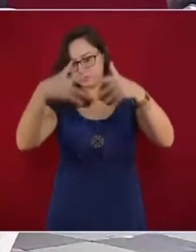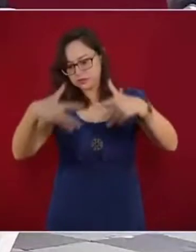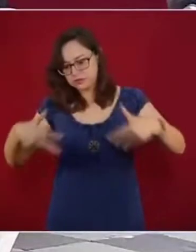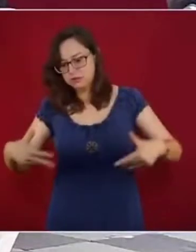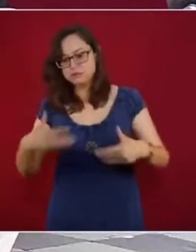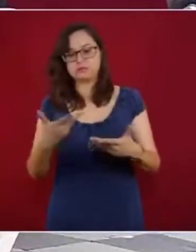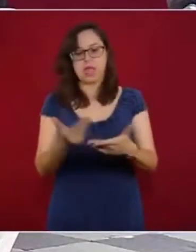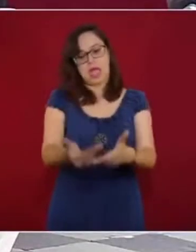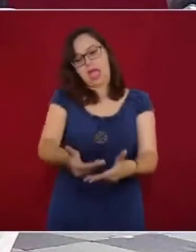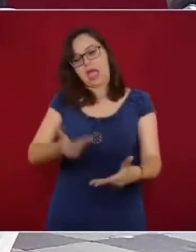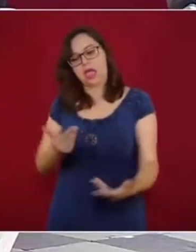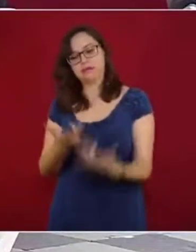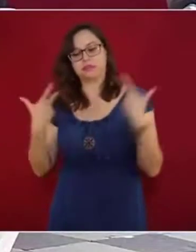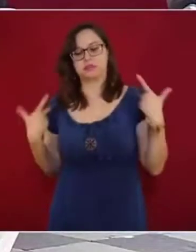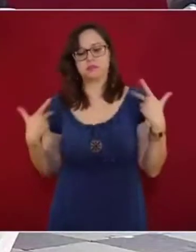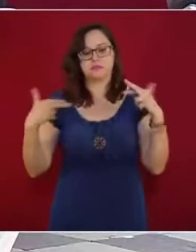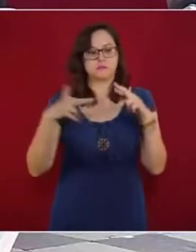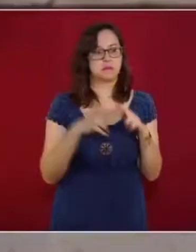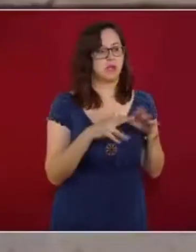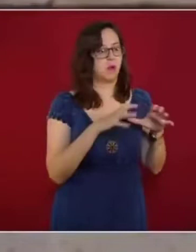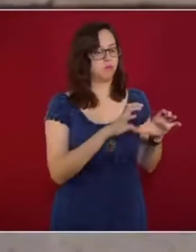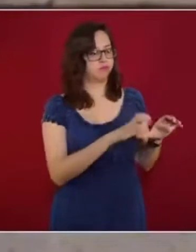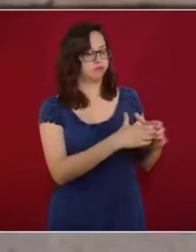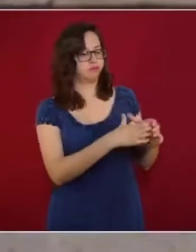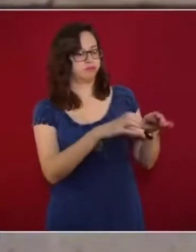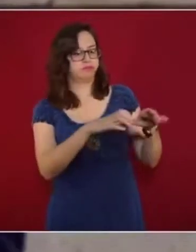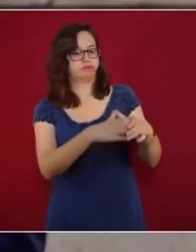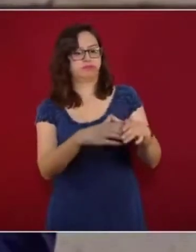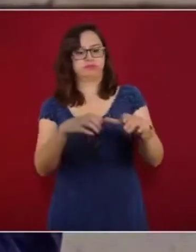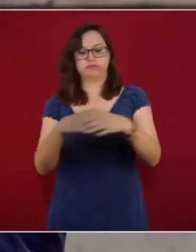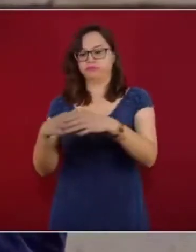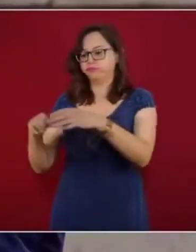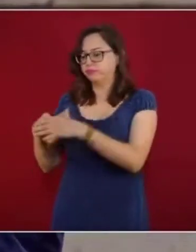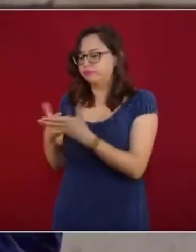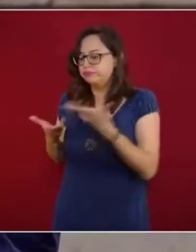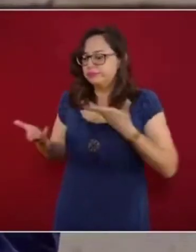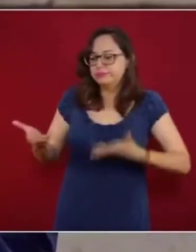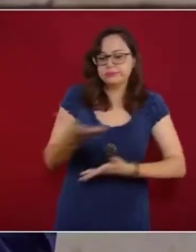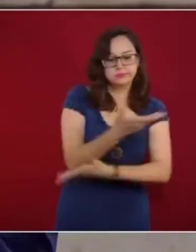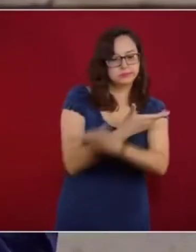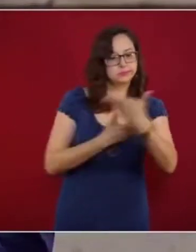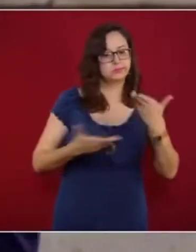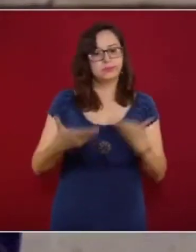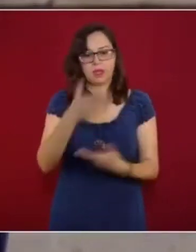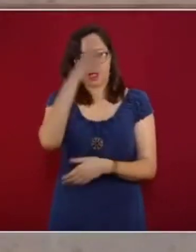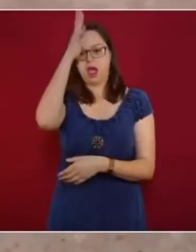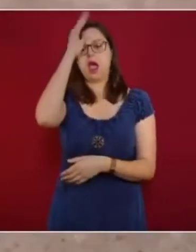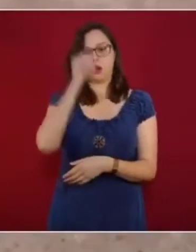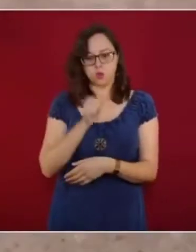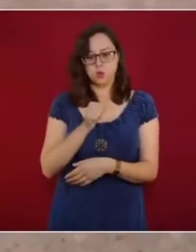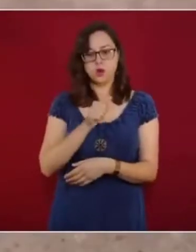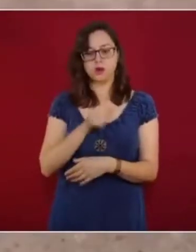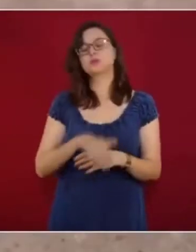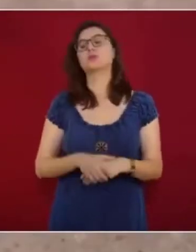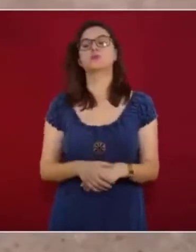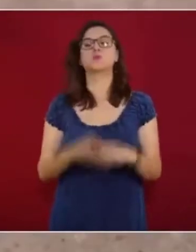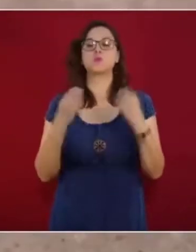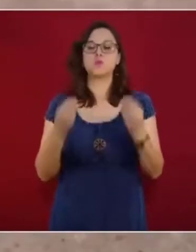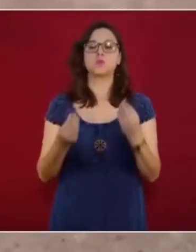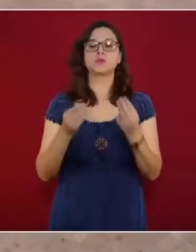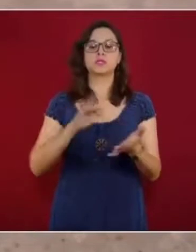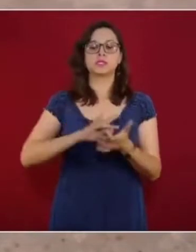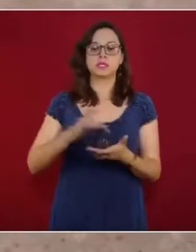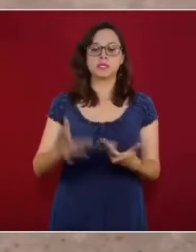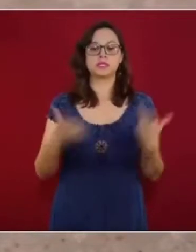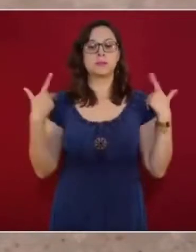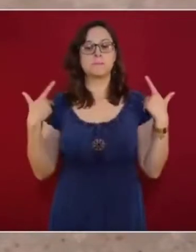consenso y los acuerdos entre los diferentes protagonistas de derecho educativo. Aprovecho para agradecer a las maestras y a los